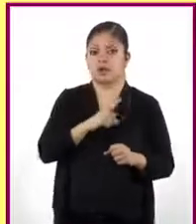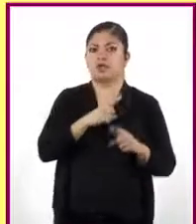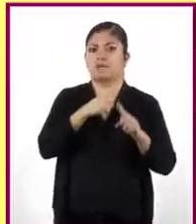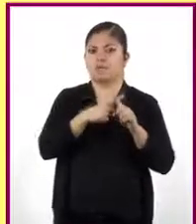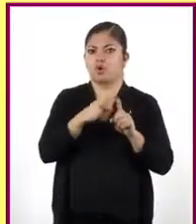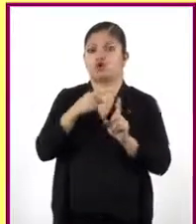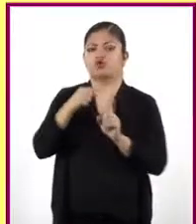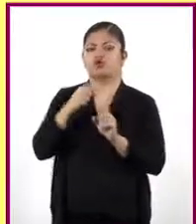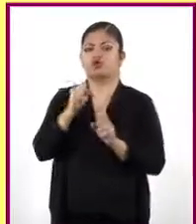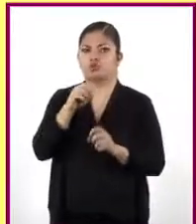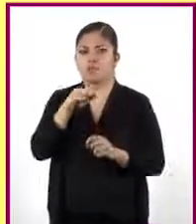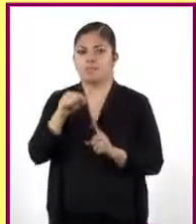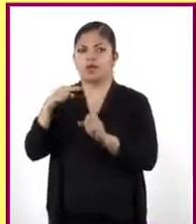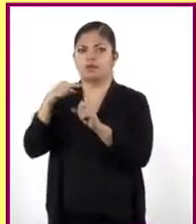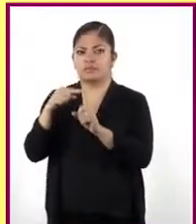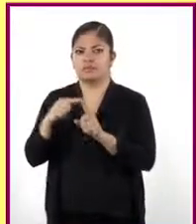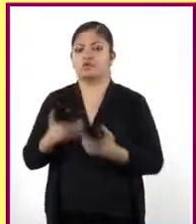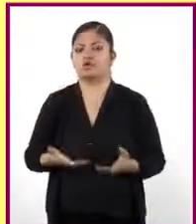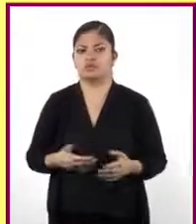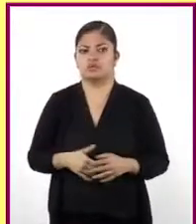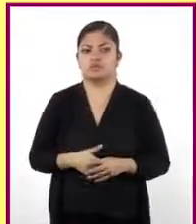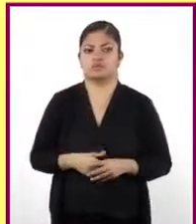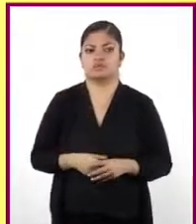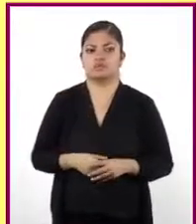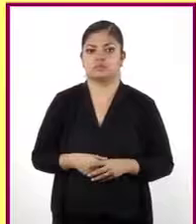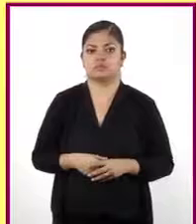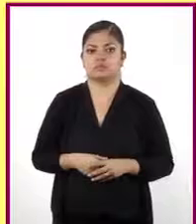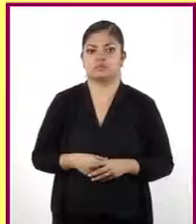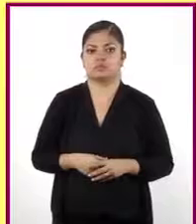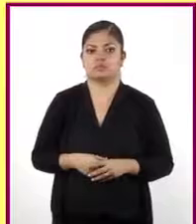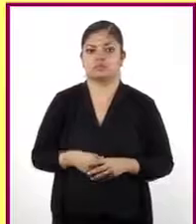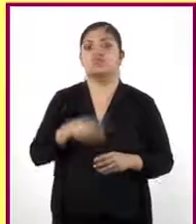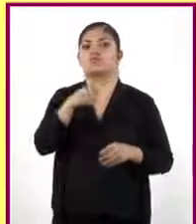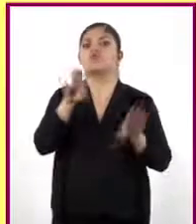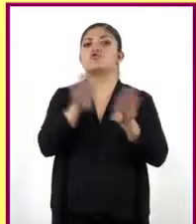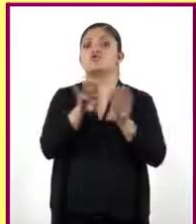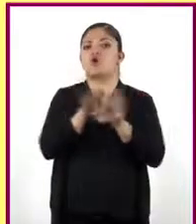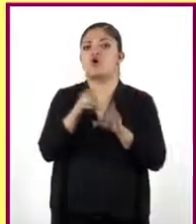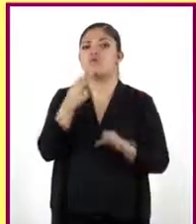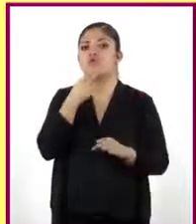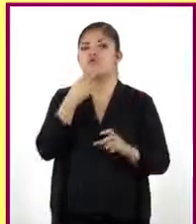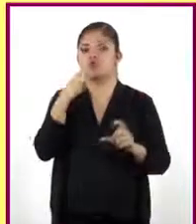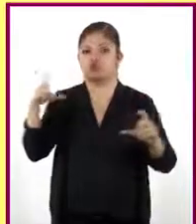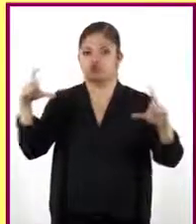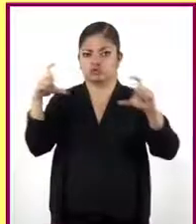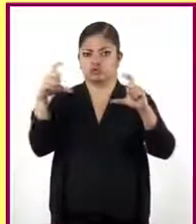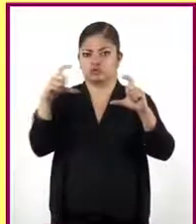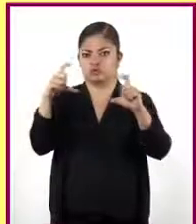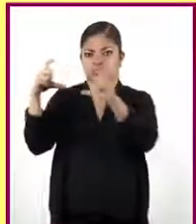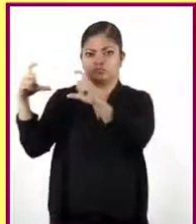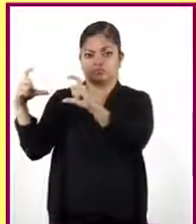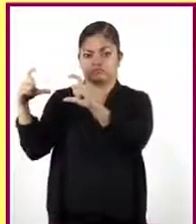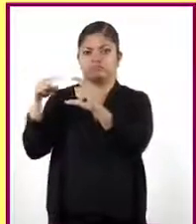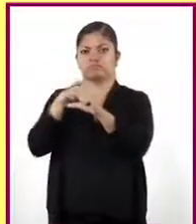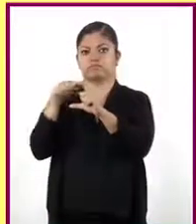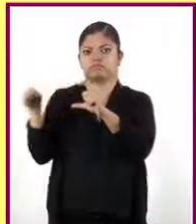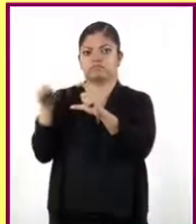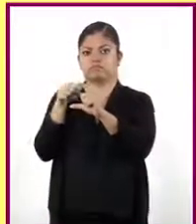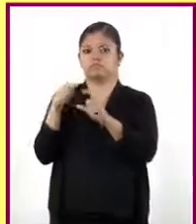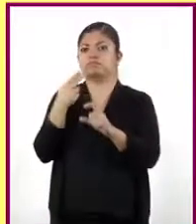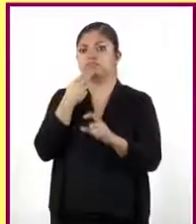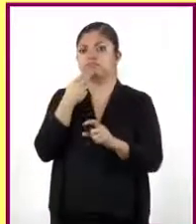expresiones equivalentes? ¿Cómo usan los paréntesis para crear dichas